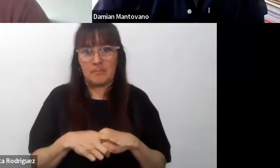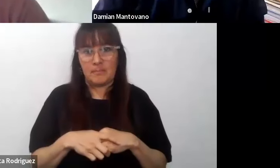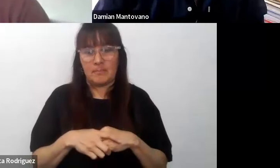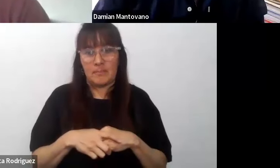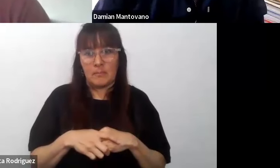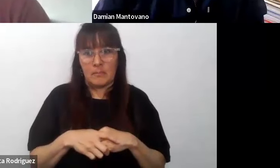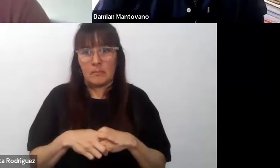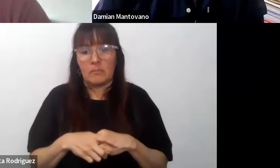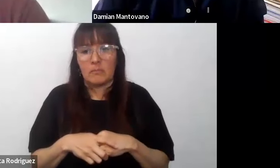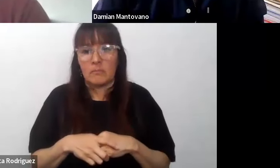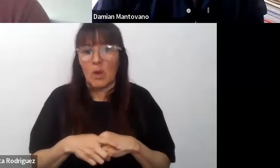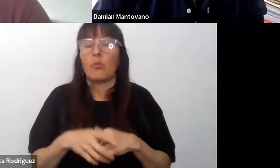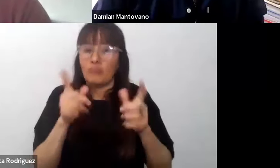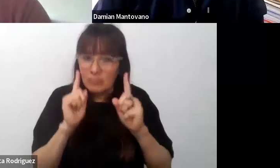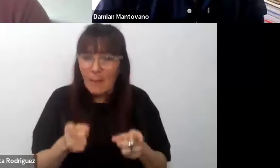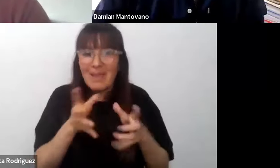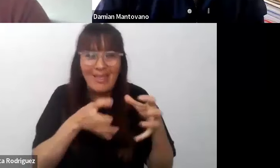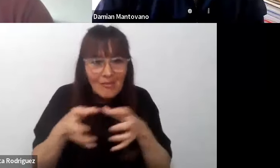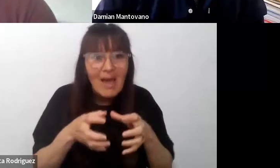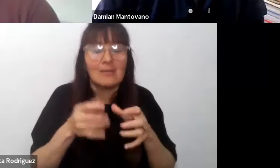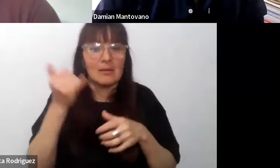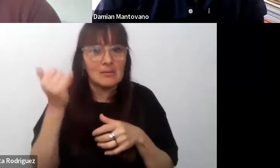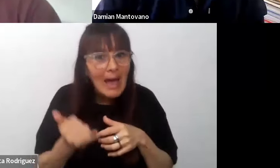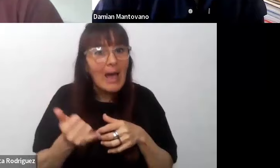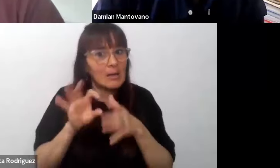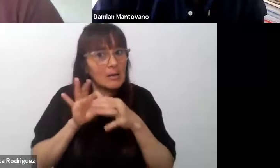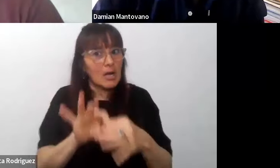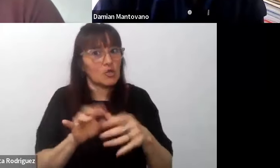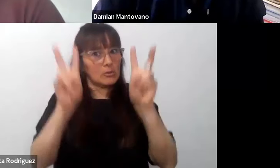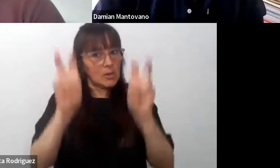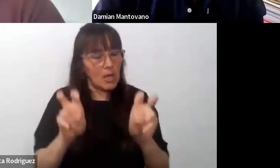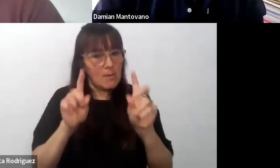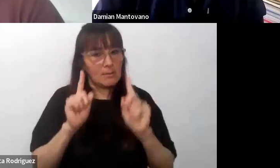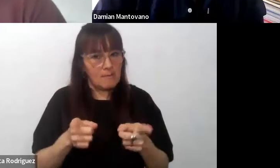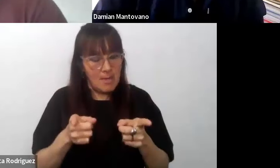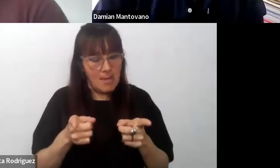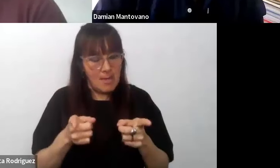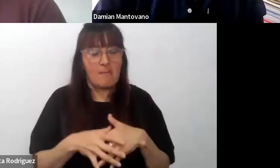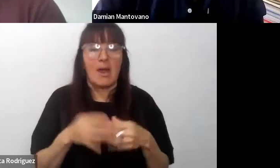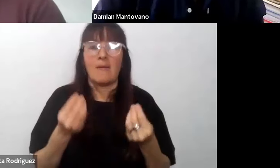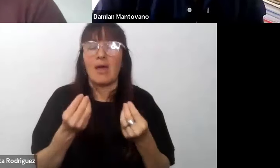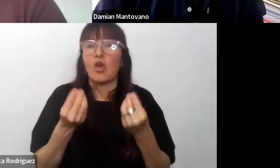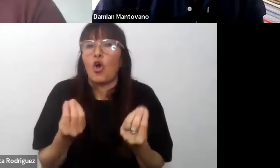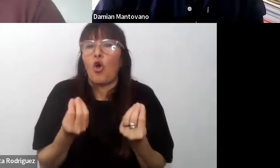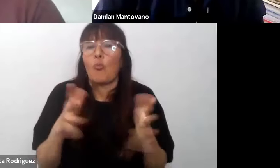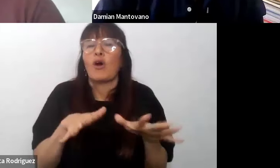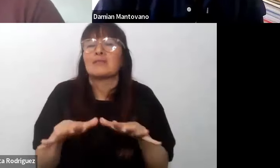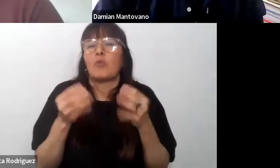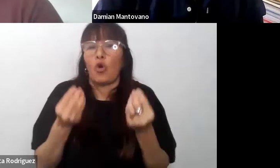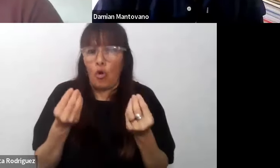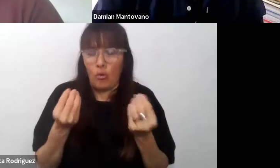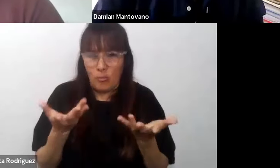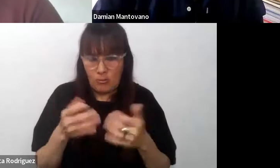hay debates con respecto a esto para ver cómo hacer para tener en cuenta todo esto